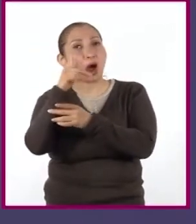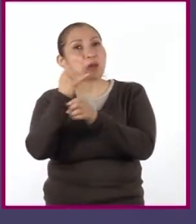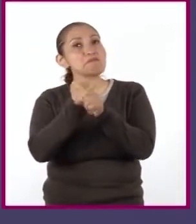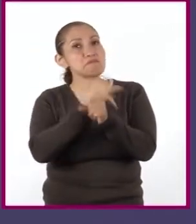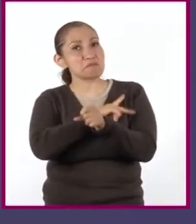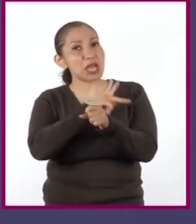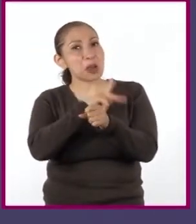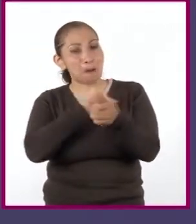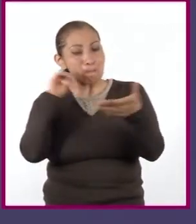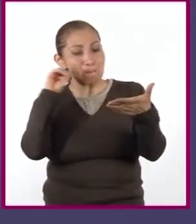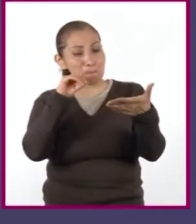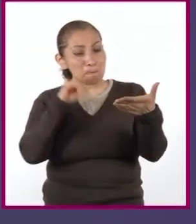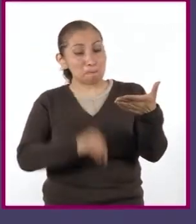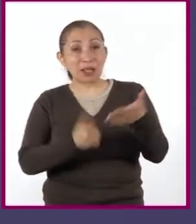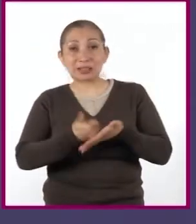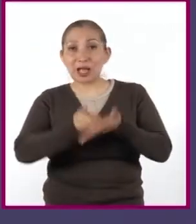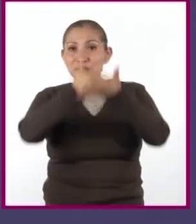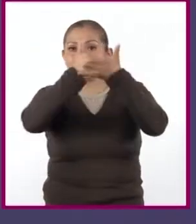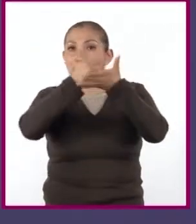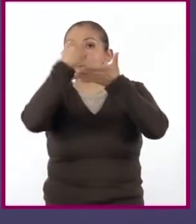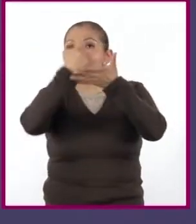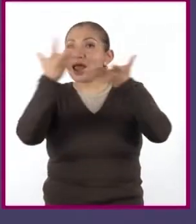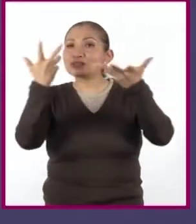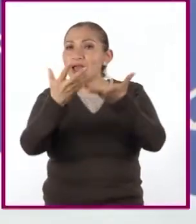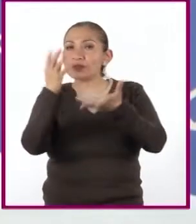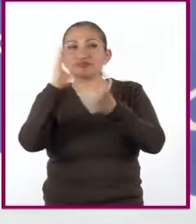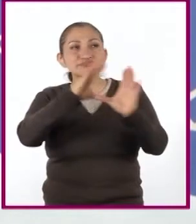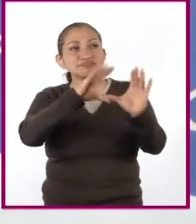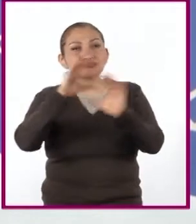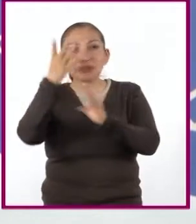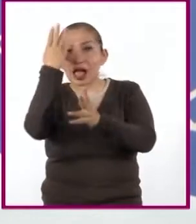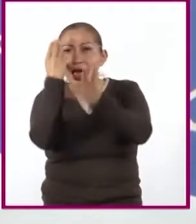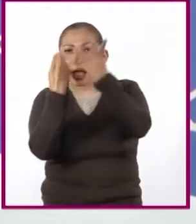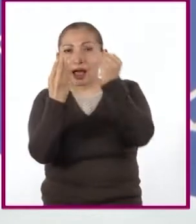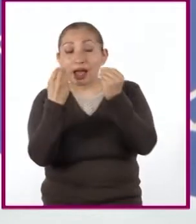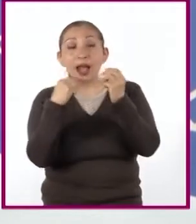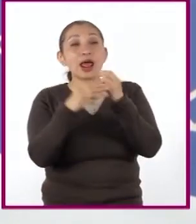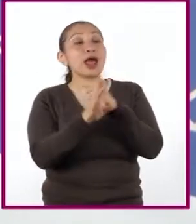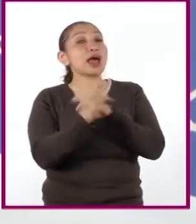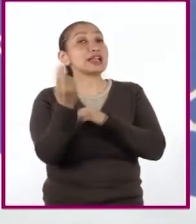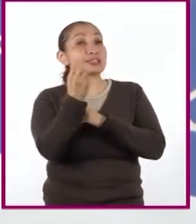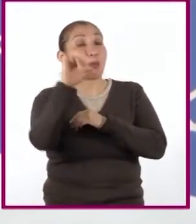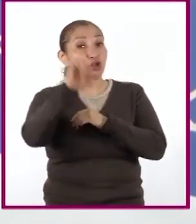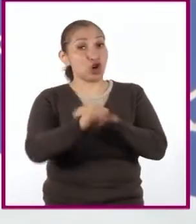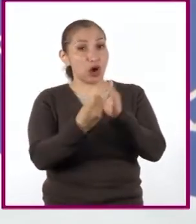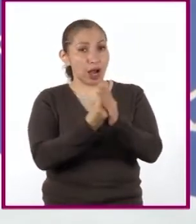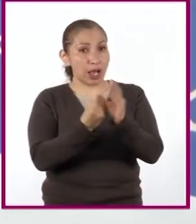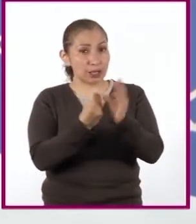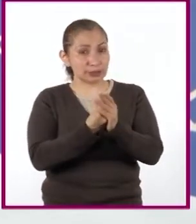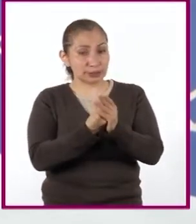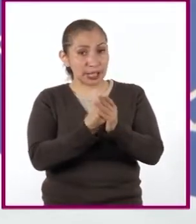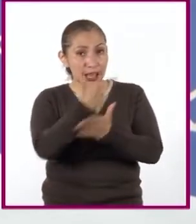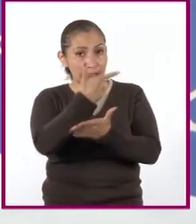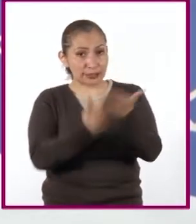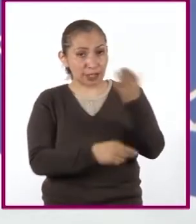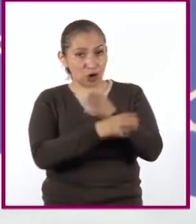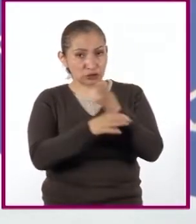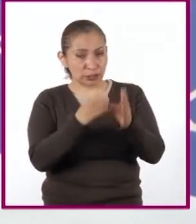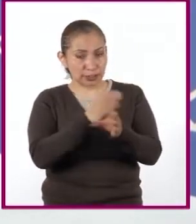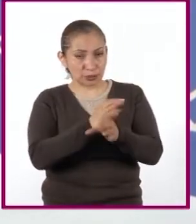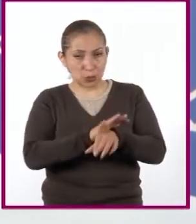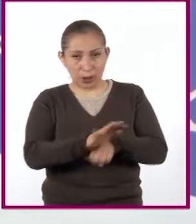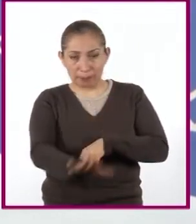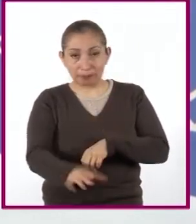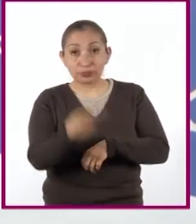y será sin duda la llave para construir conocimiento. Los materiales que vamos a utilizar en esta sesión son